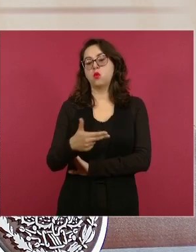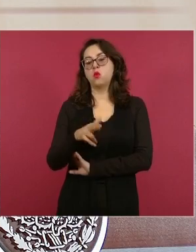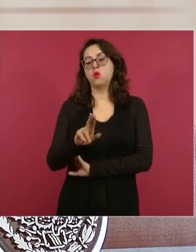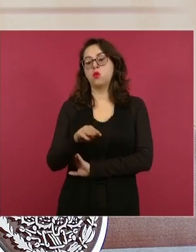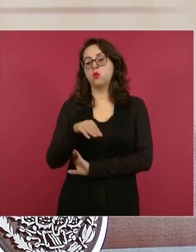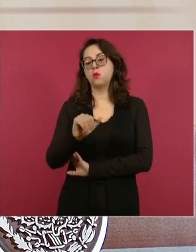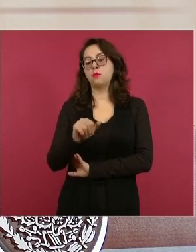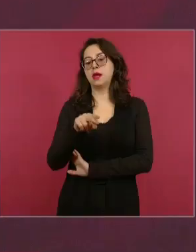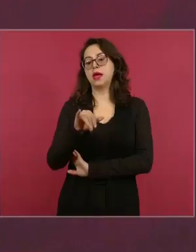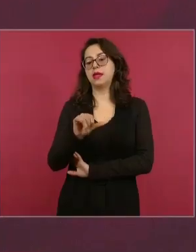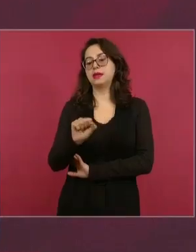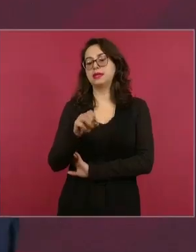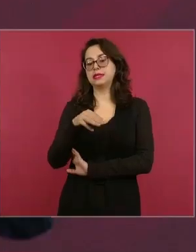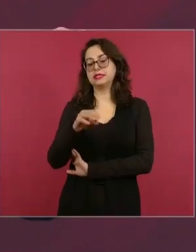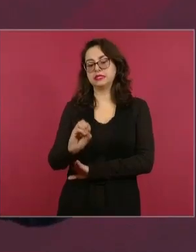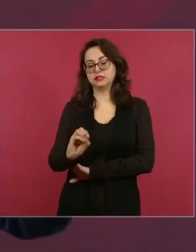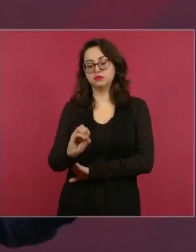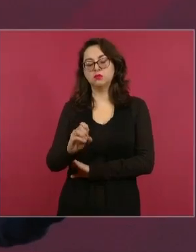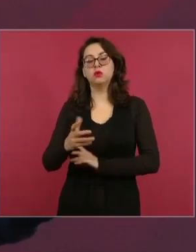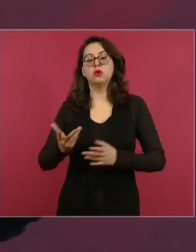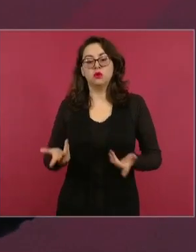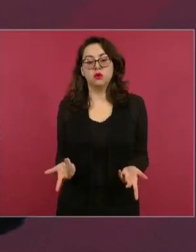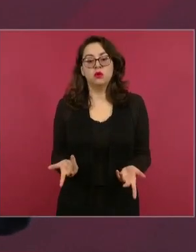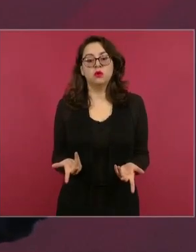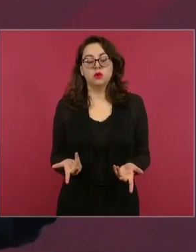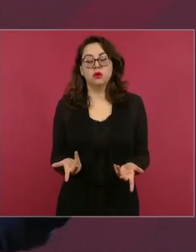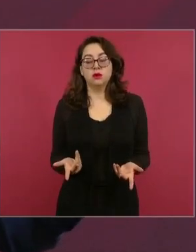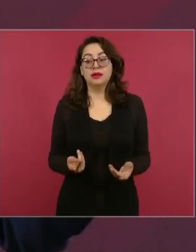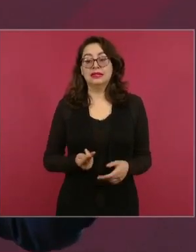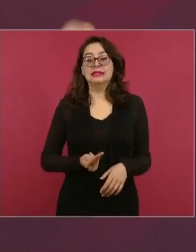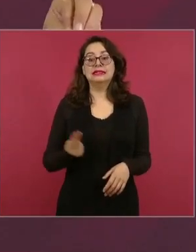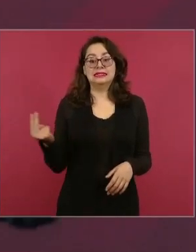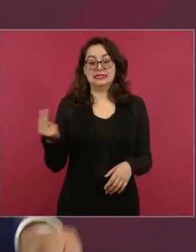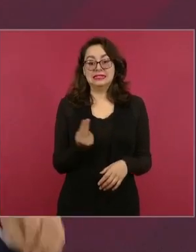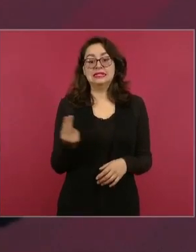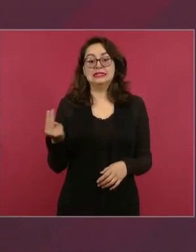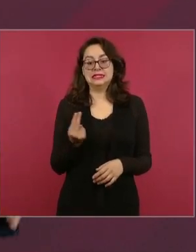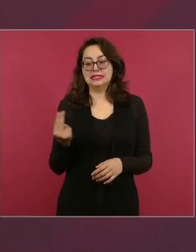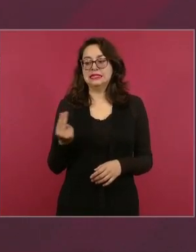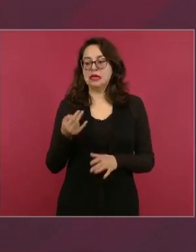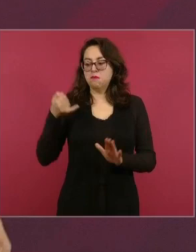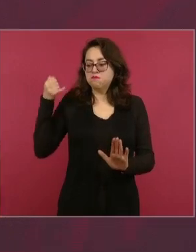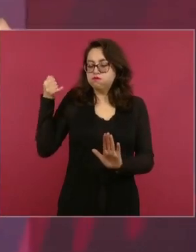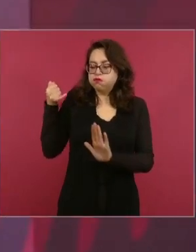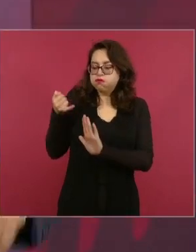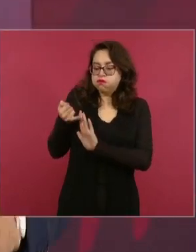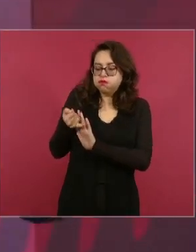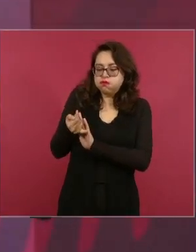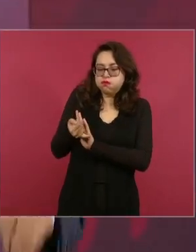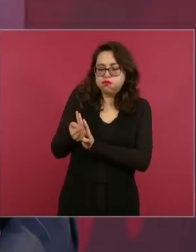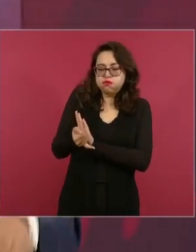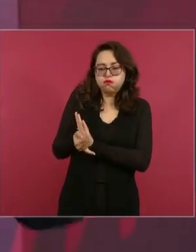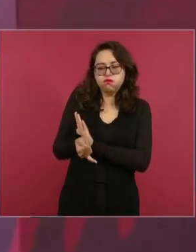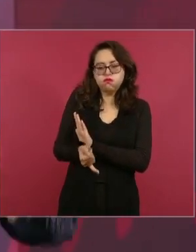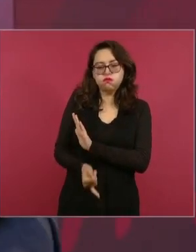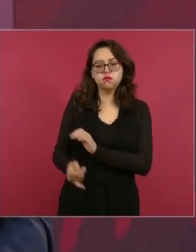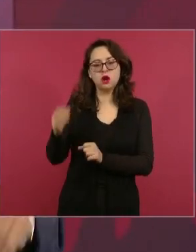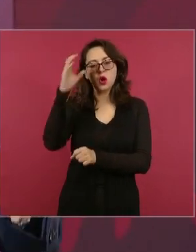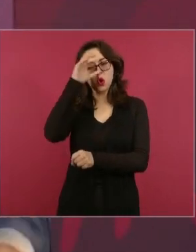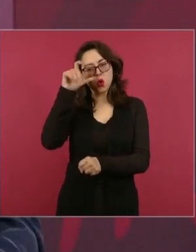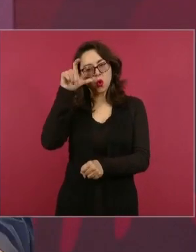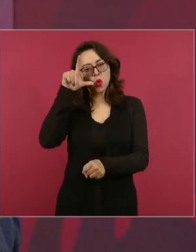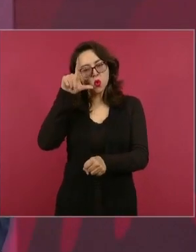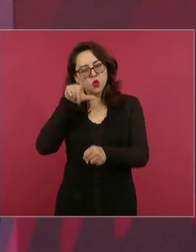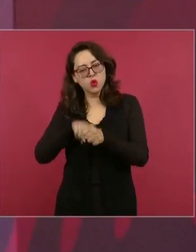se nutre tanto de las raíces profundas del